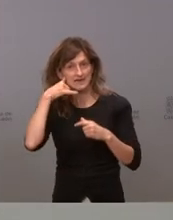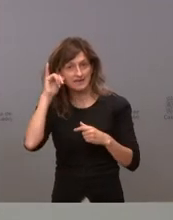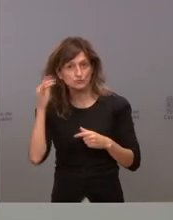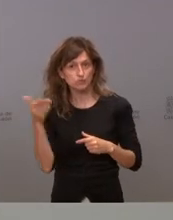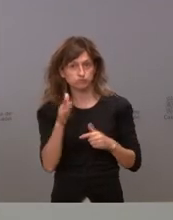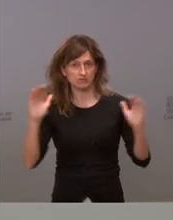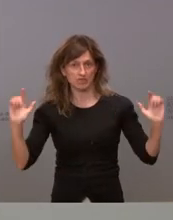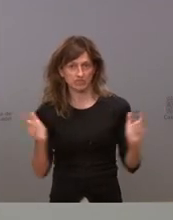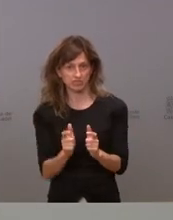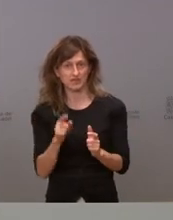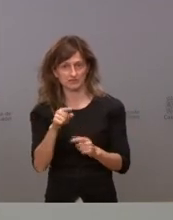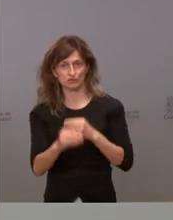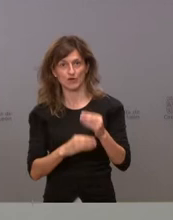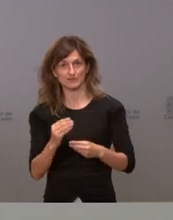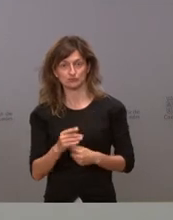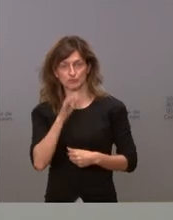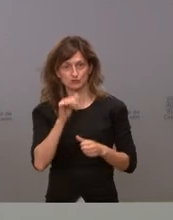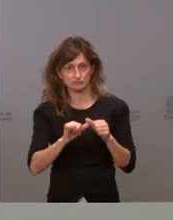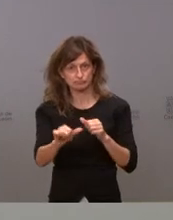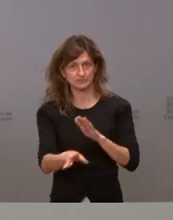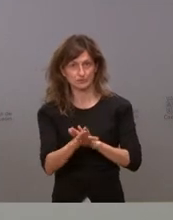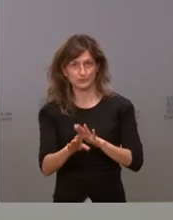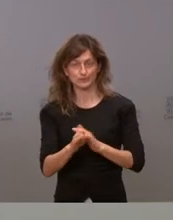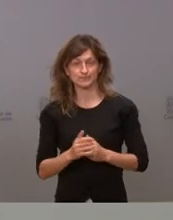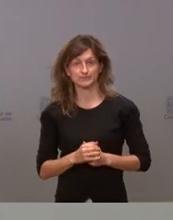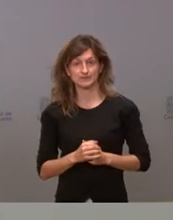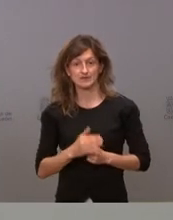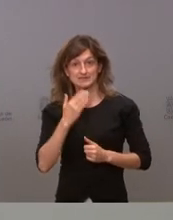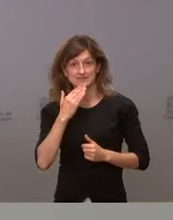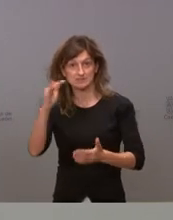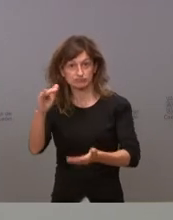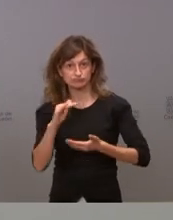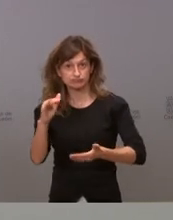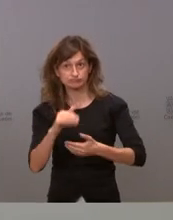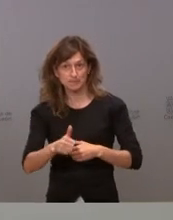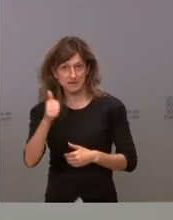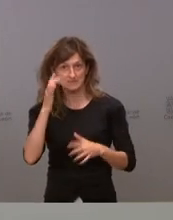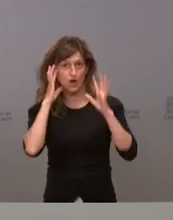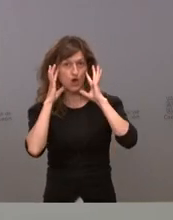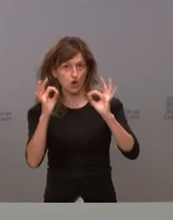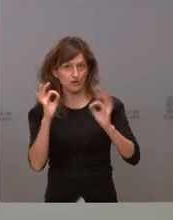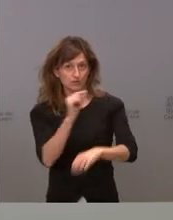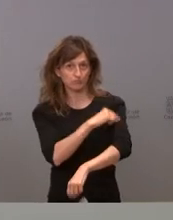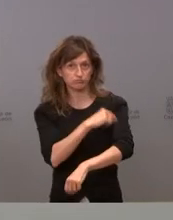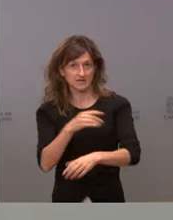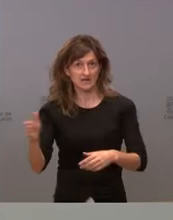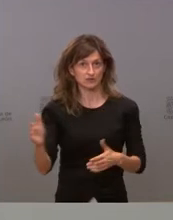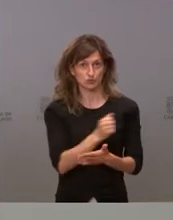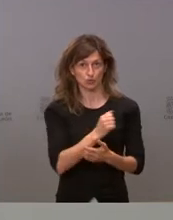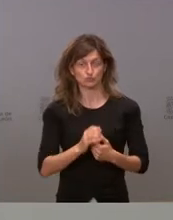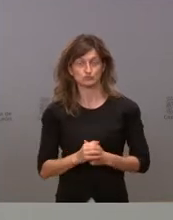letalidad eso es lo que hemos hecho y eso es lo que vamos a hacer y si tuviéramos más dosis naturalmente vacunaríamos a todo el mundo